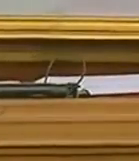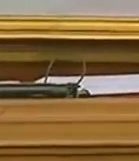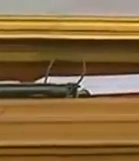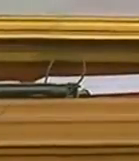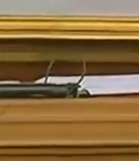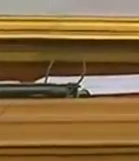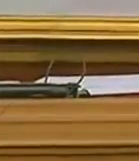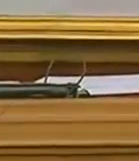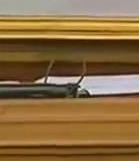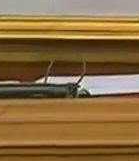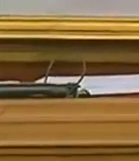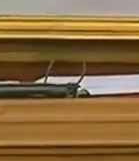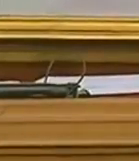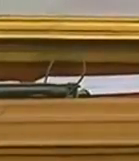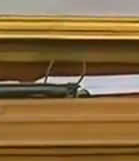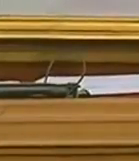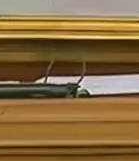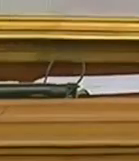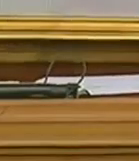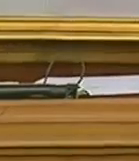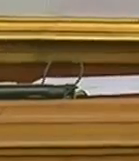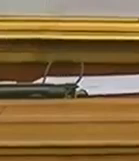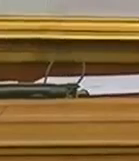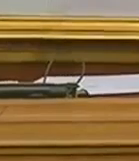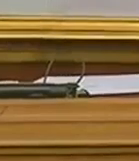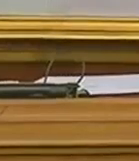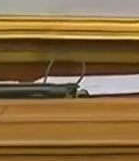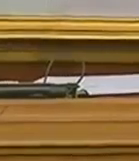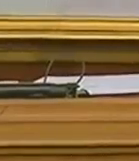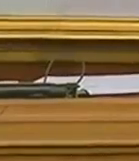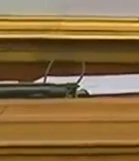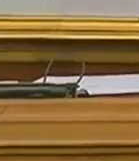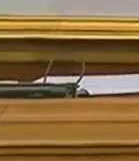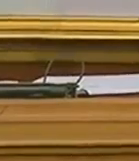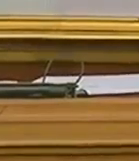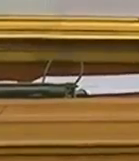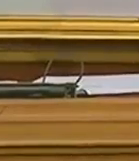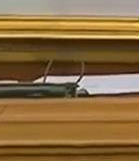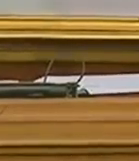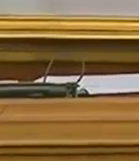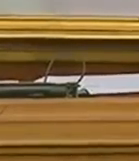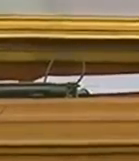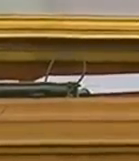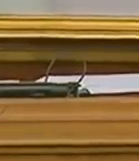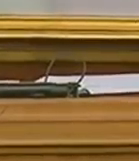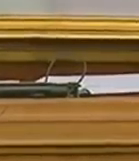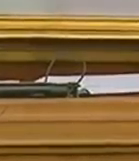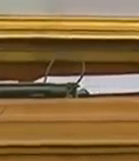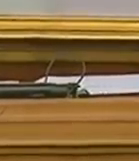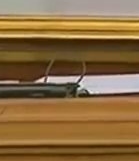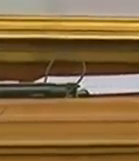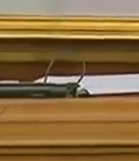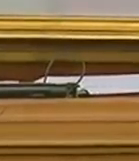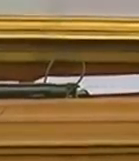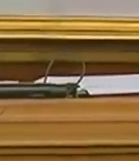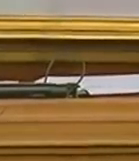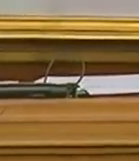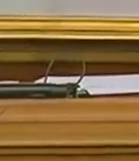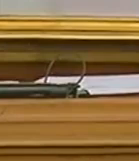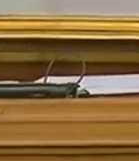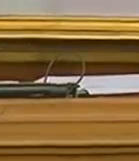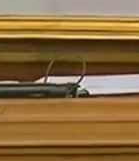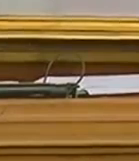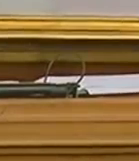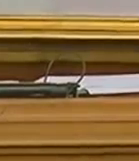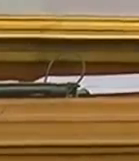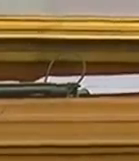solicitud hecha por el primer vicepresidente de la asamblea nacional después de haber presentado un muy